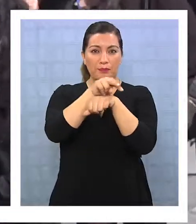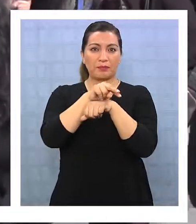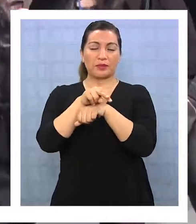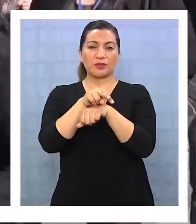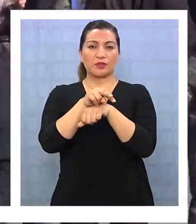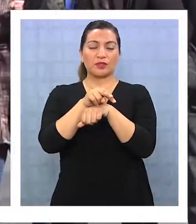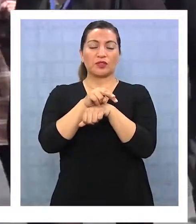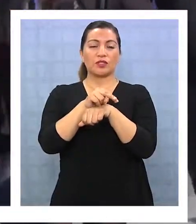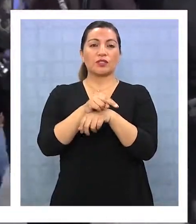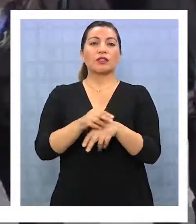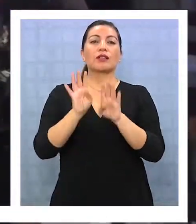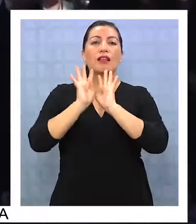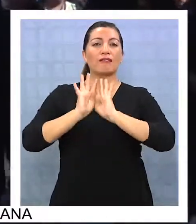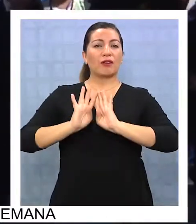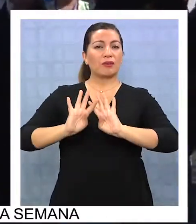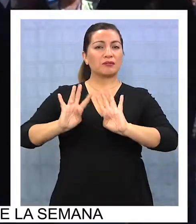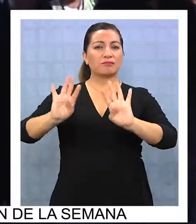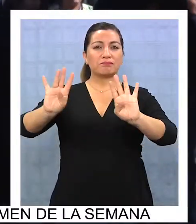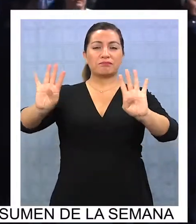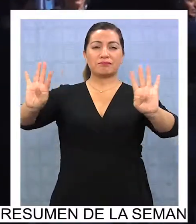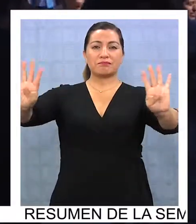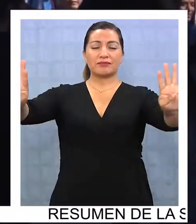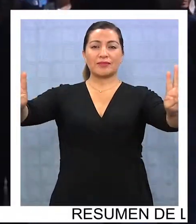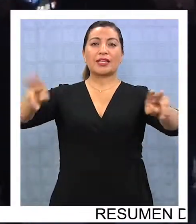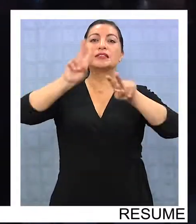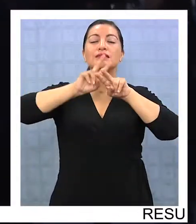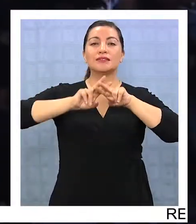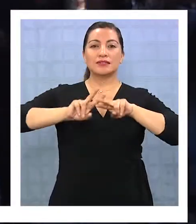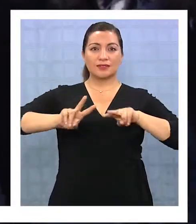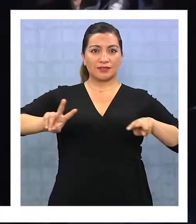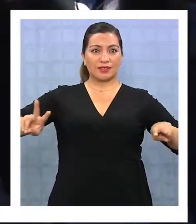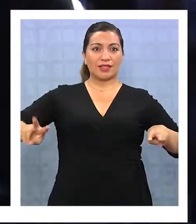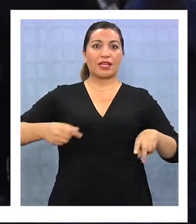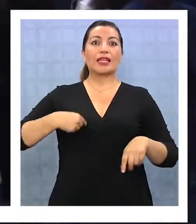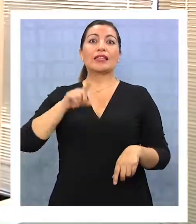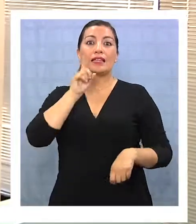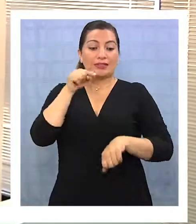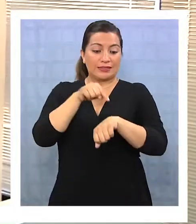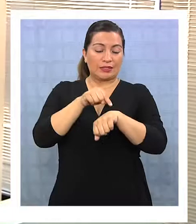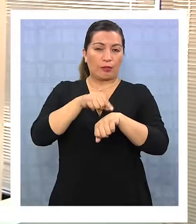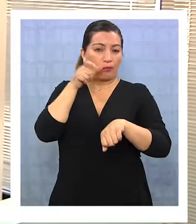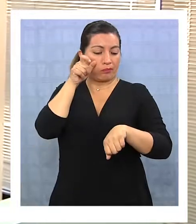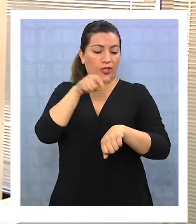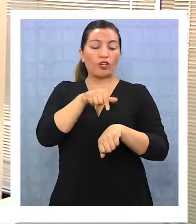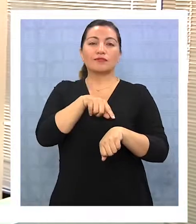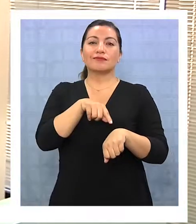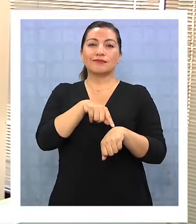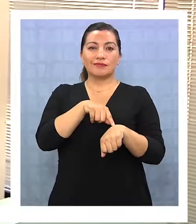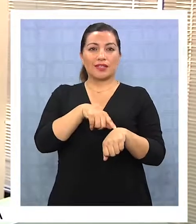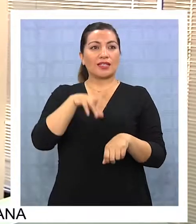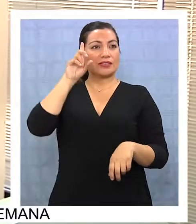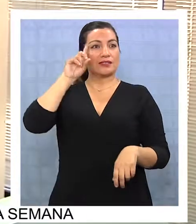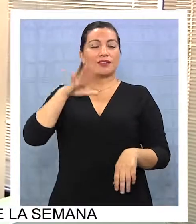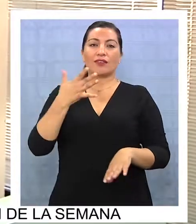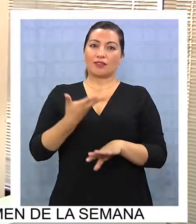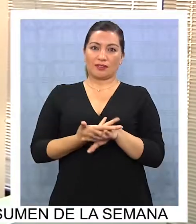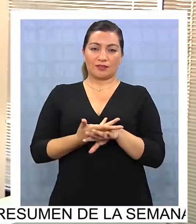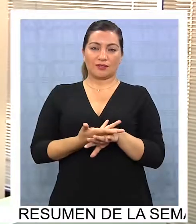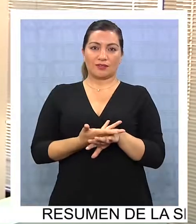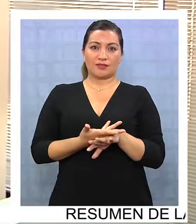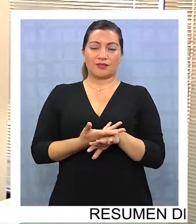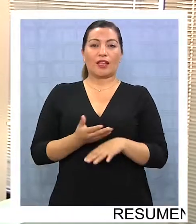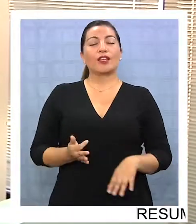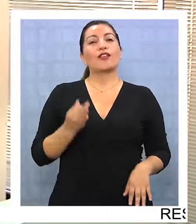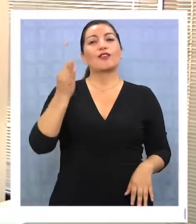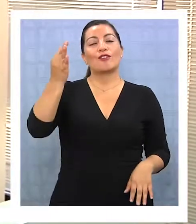y que la evacuación sea lo más tranquila y poder lograr tomar los tiempos que más o menos se van a establecer para